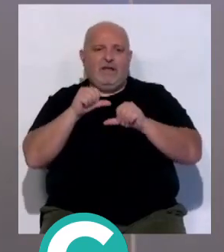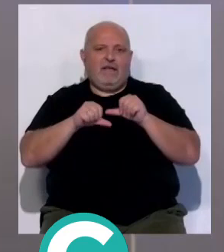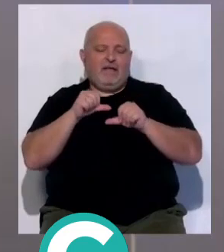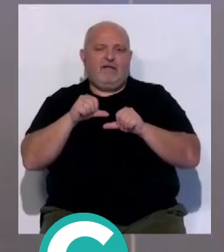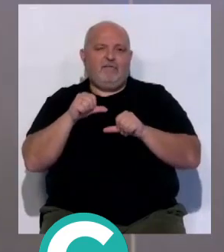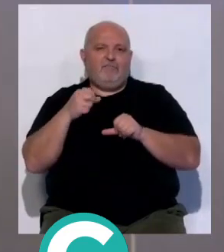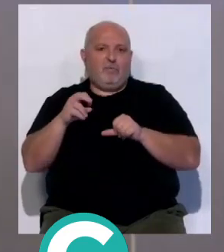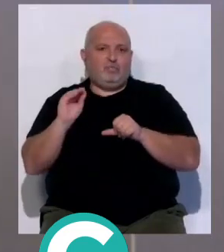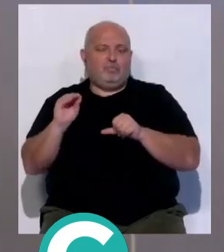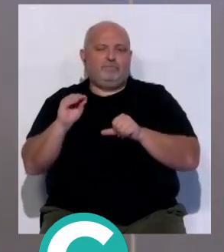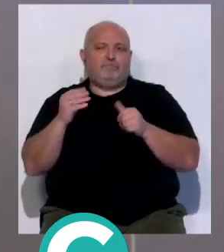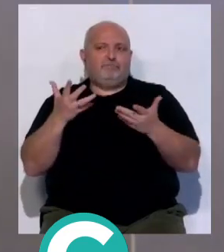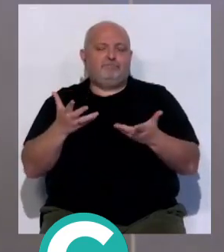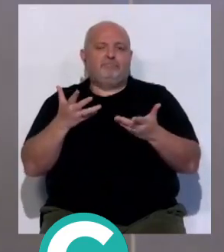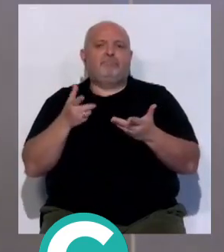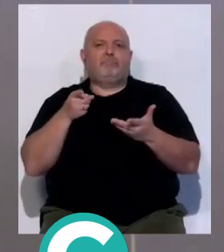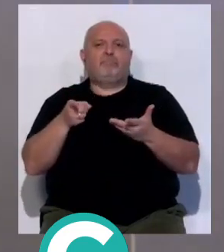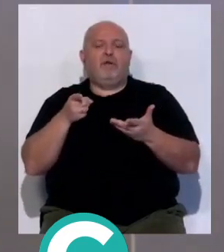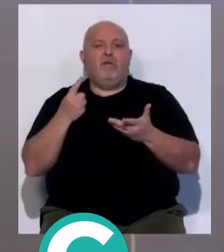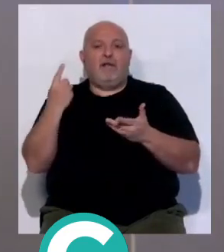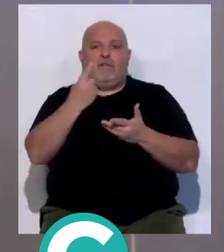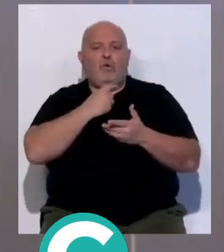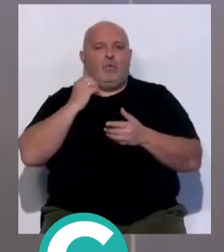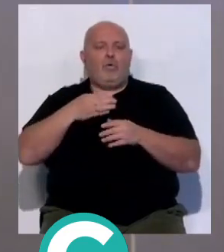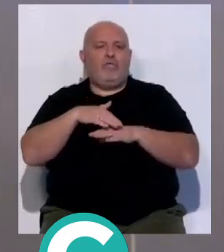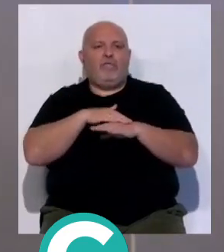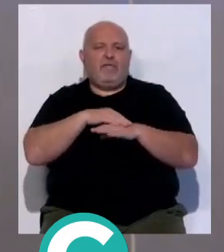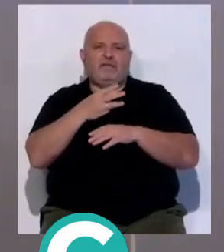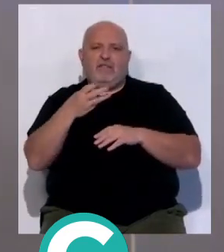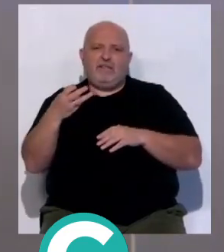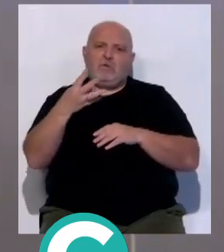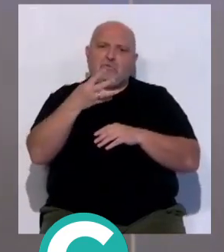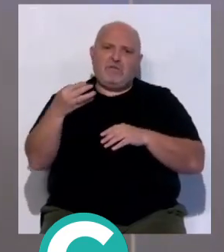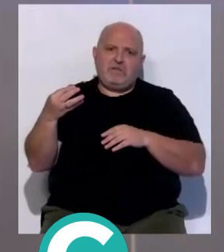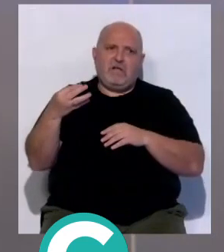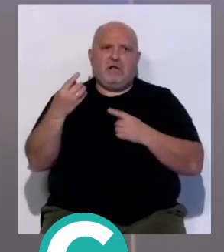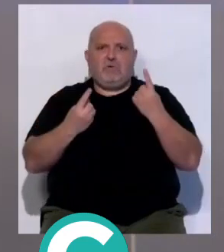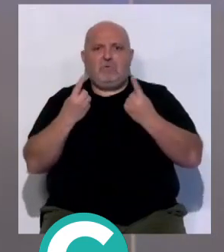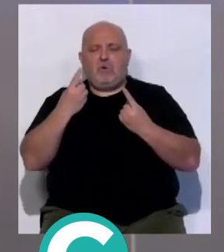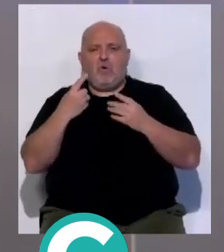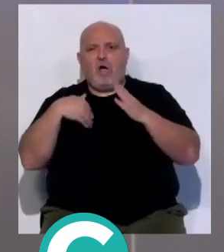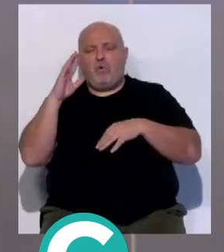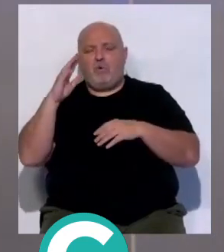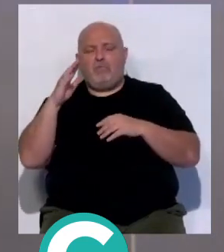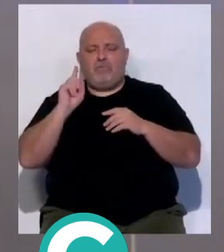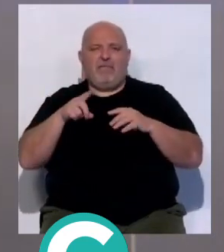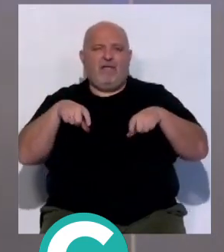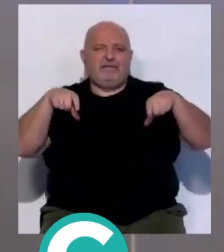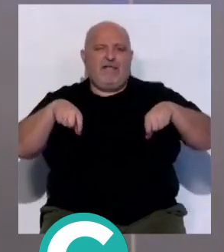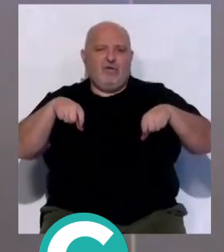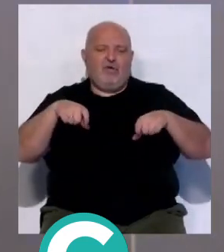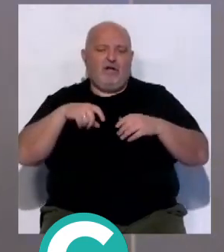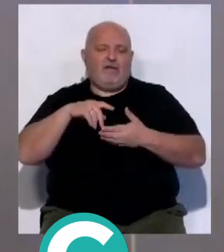Fútbol Profesional, donde cada club cede 300, 400, algún club tiene más aforo, otro tiene menos,